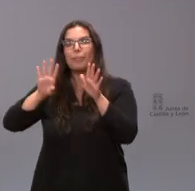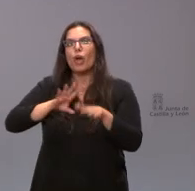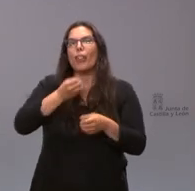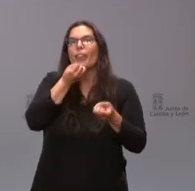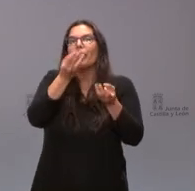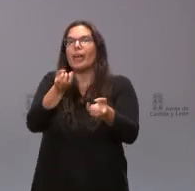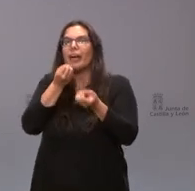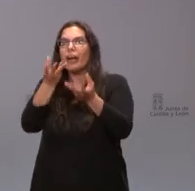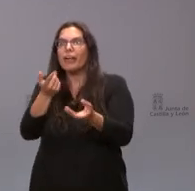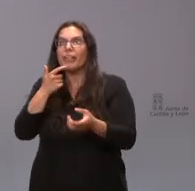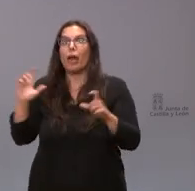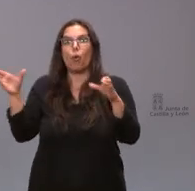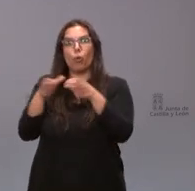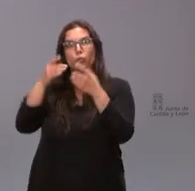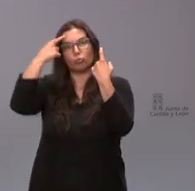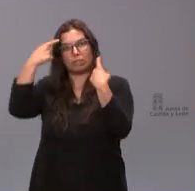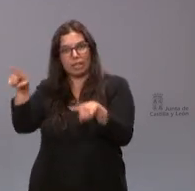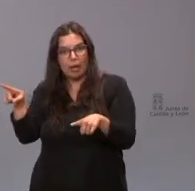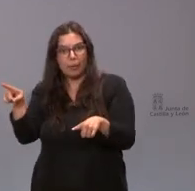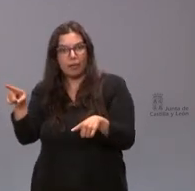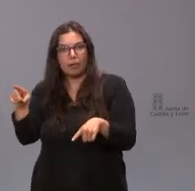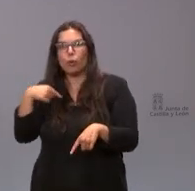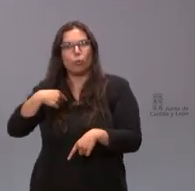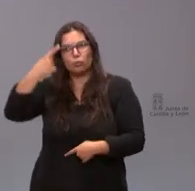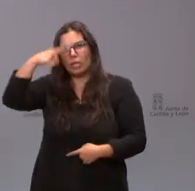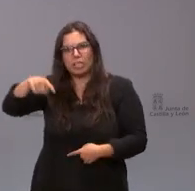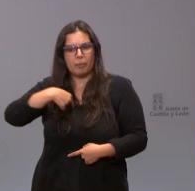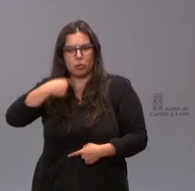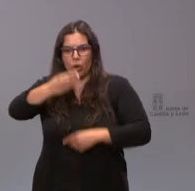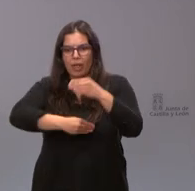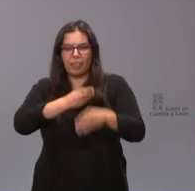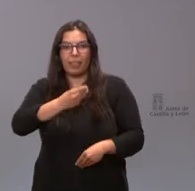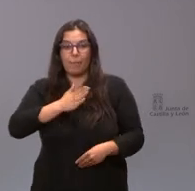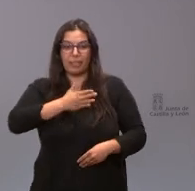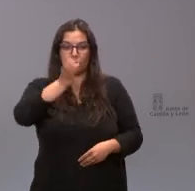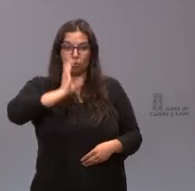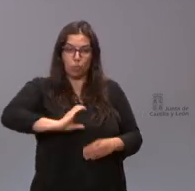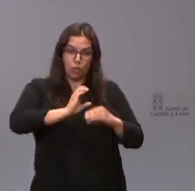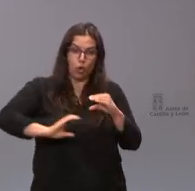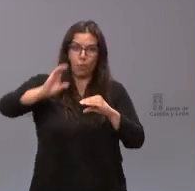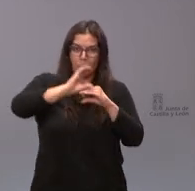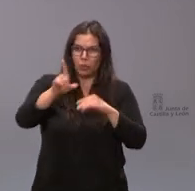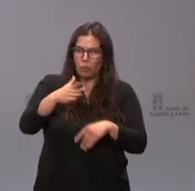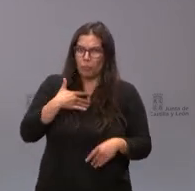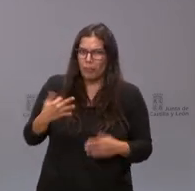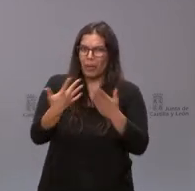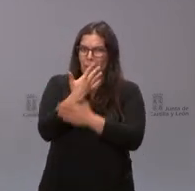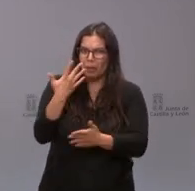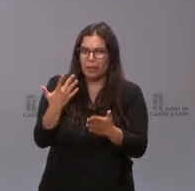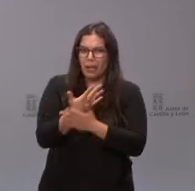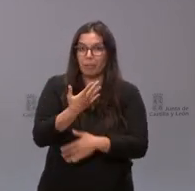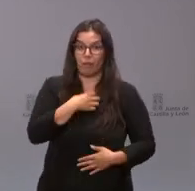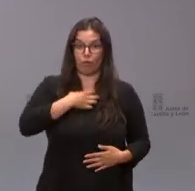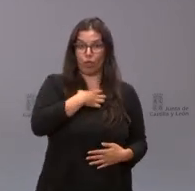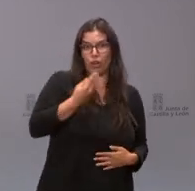son la Junta sabía que yo hacía esto y esto era un complemento a mi sueldo usted me puede explicar cómo es el complemento de un